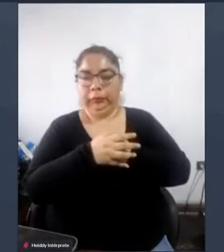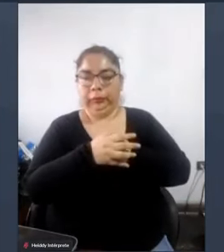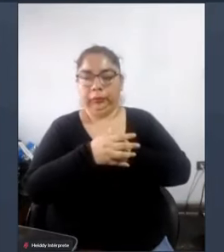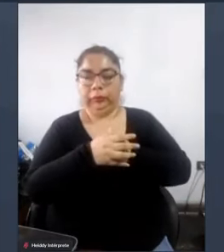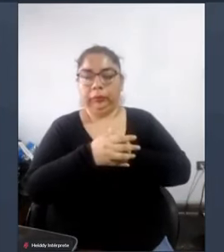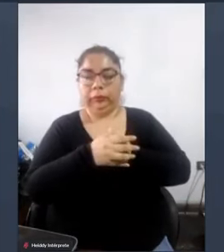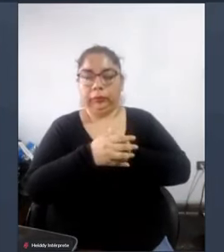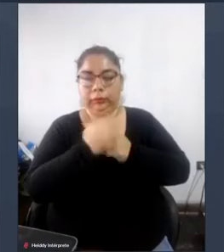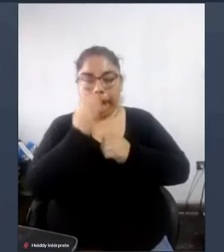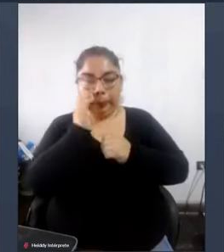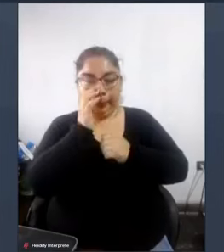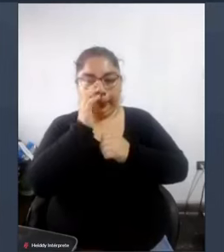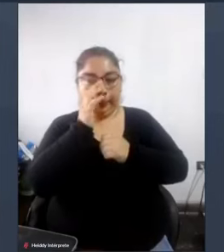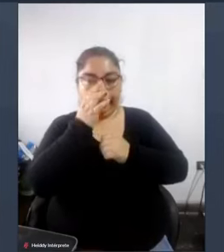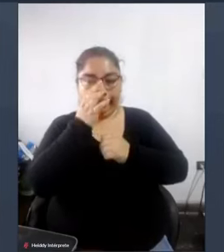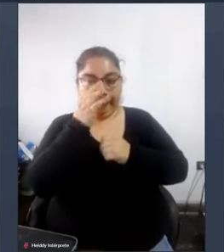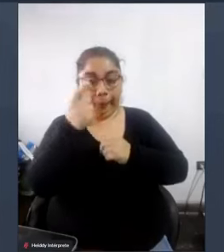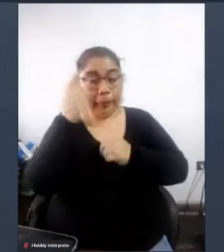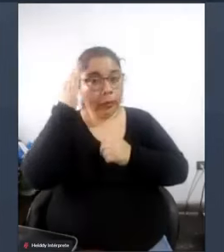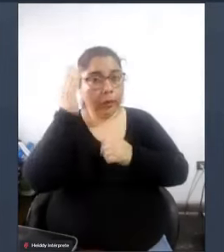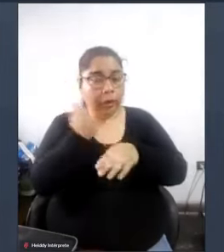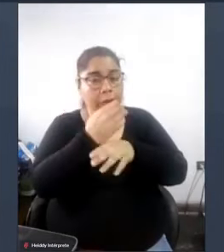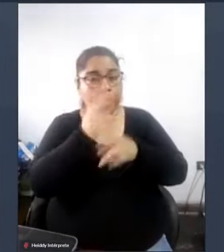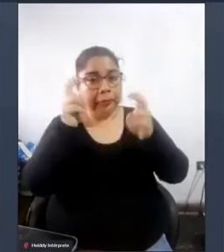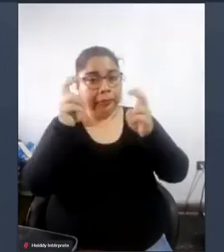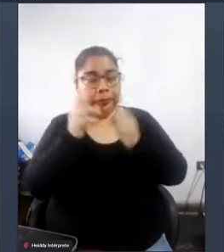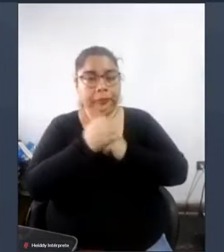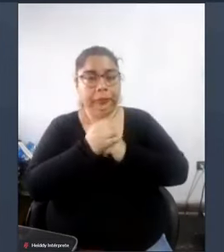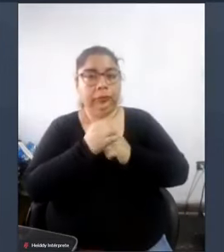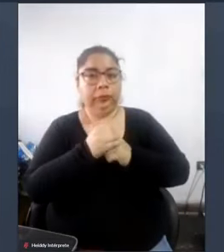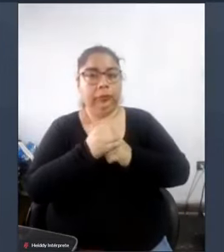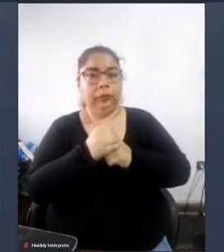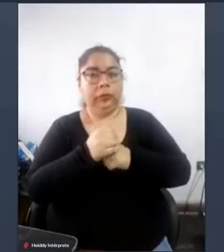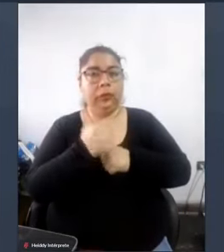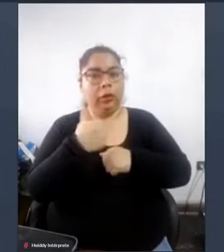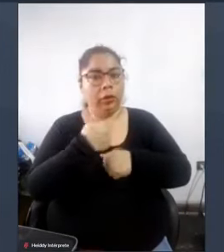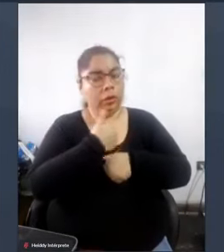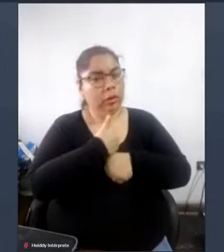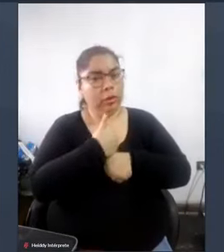por forma acompañen esta reflexión lo que tenemos que